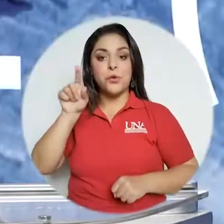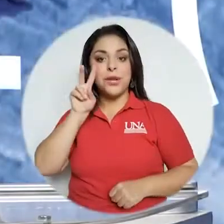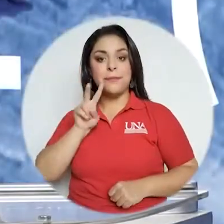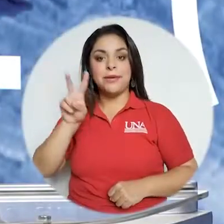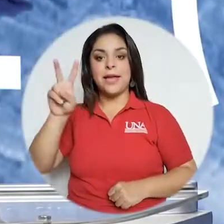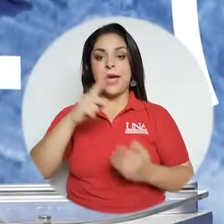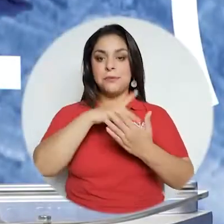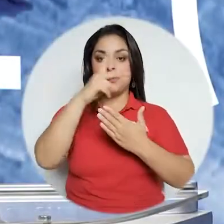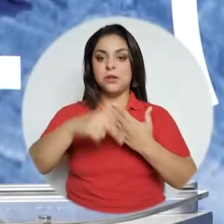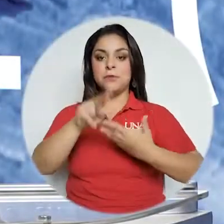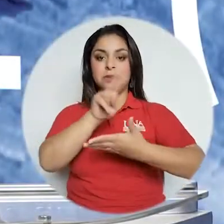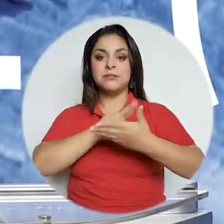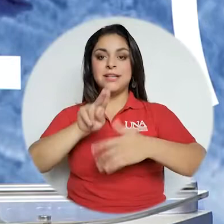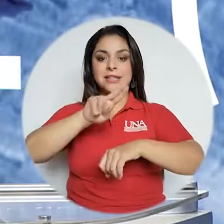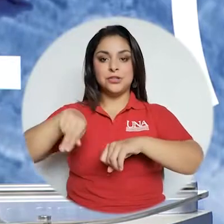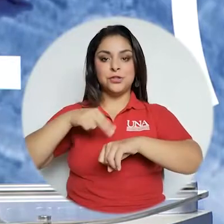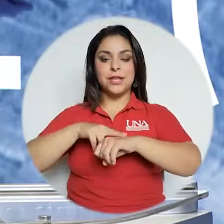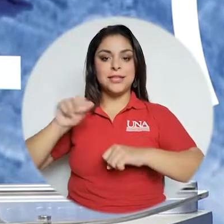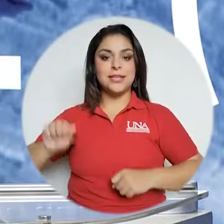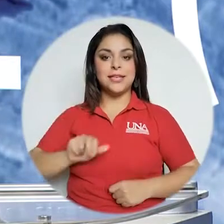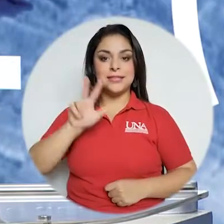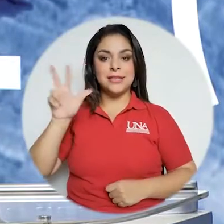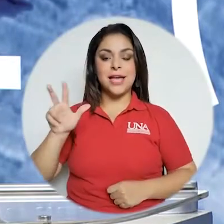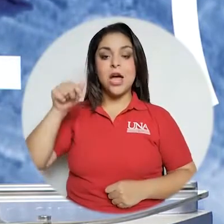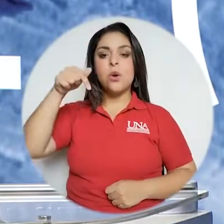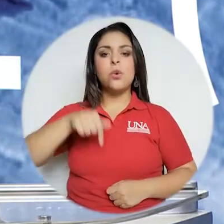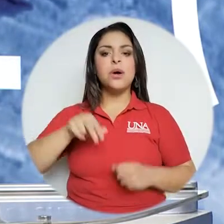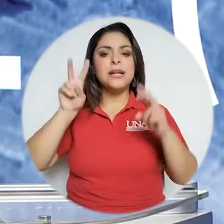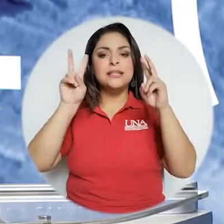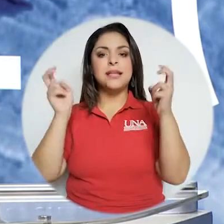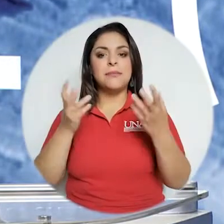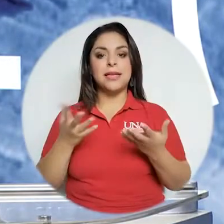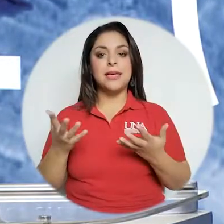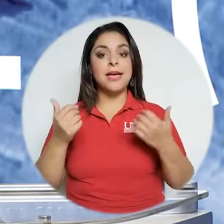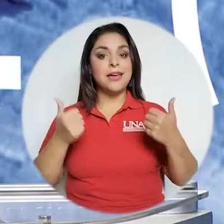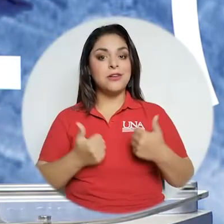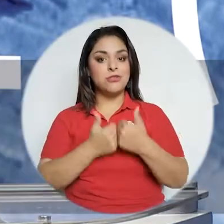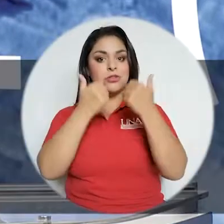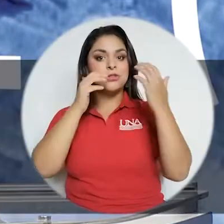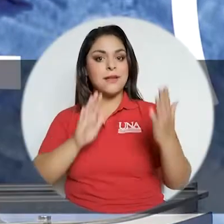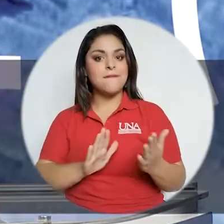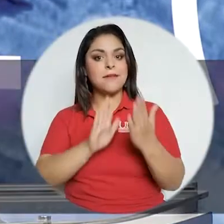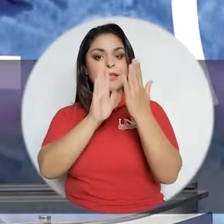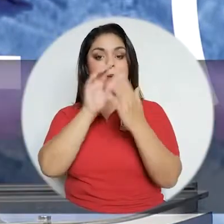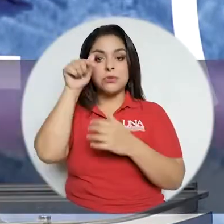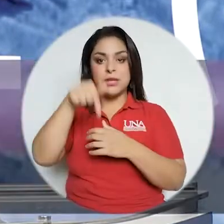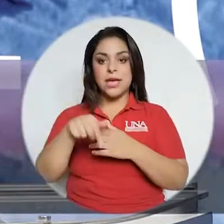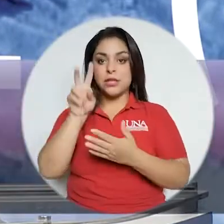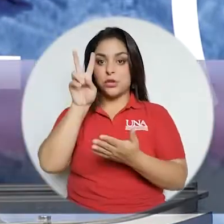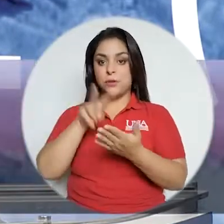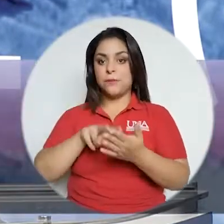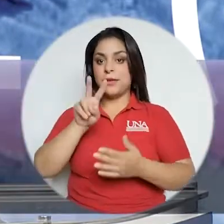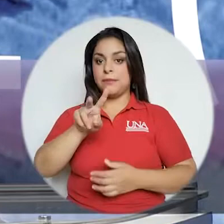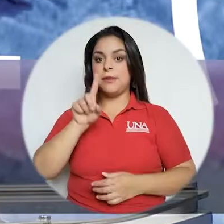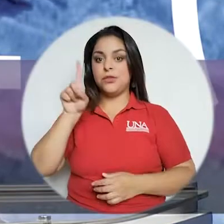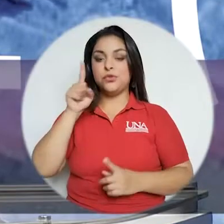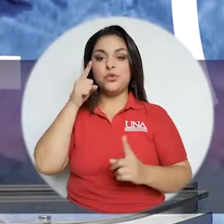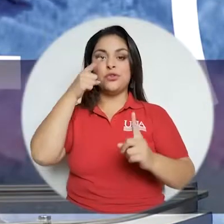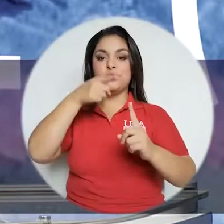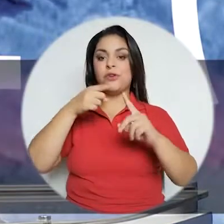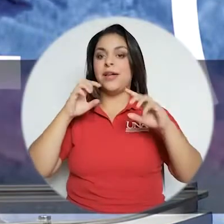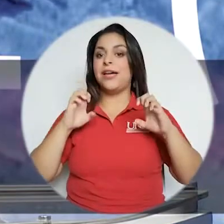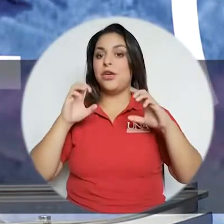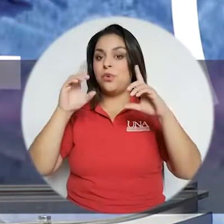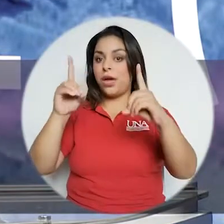Continúo a estar con Una Mirada al programa de la Universidad Nacional y del SINAR-SA, hoy con el tema de los retos que enfrentamos en este 2021